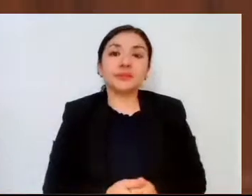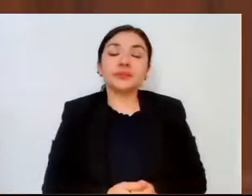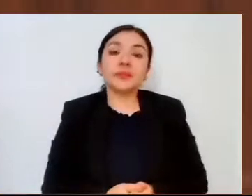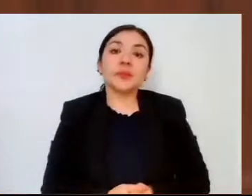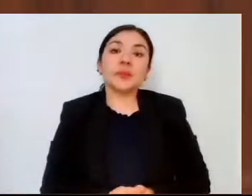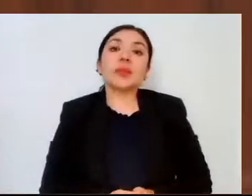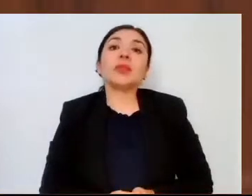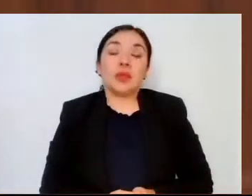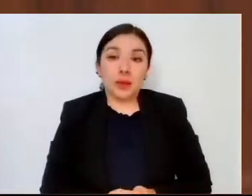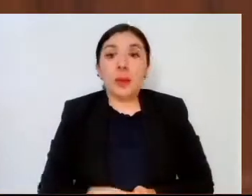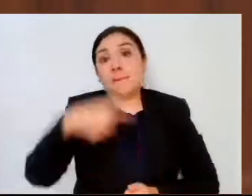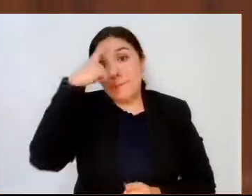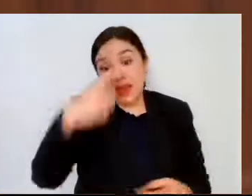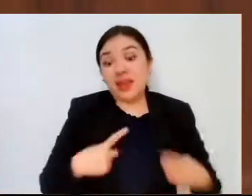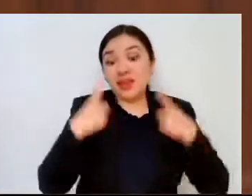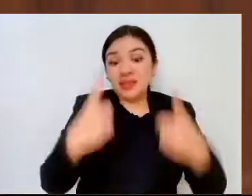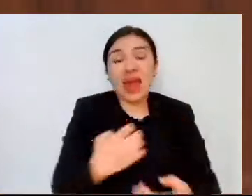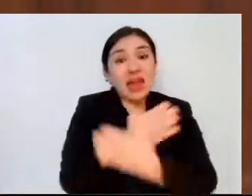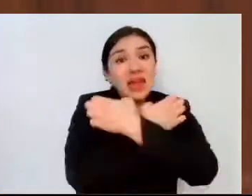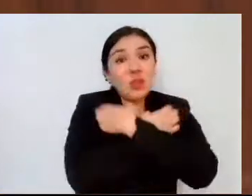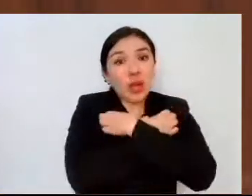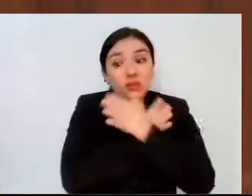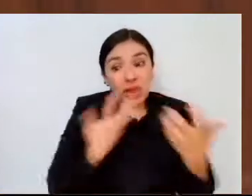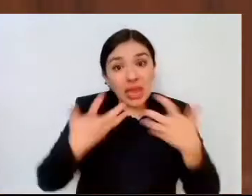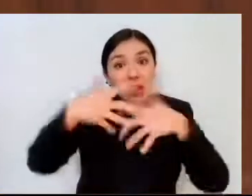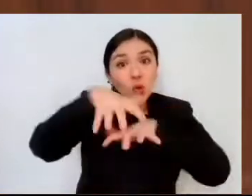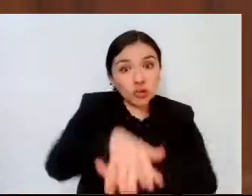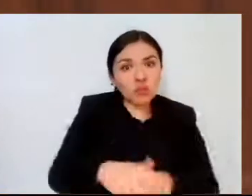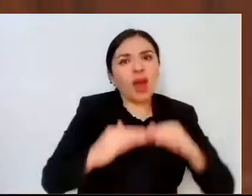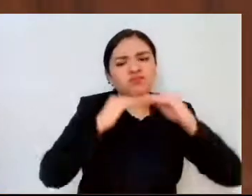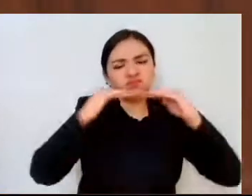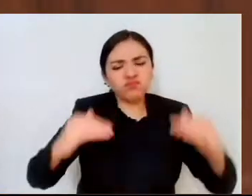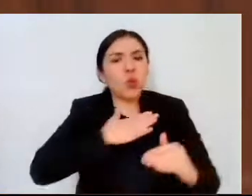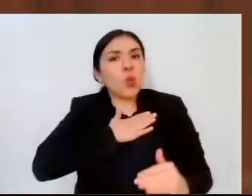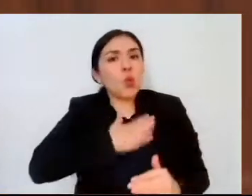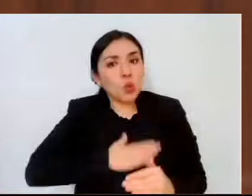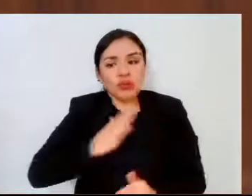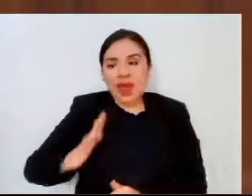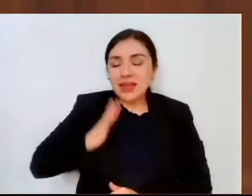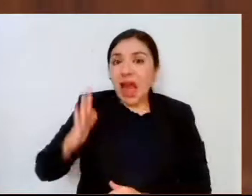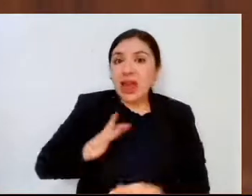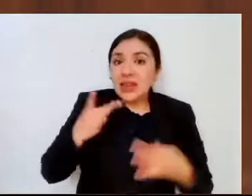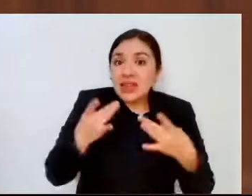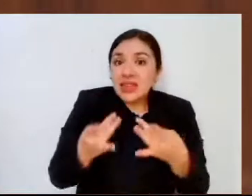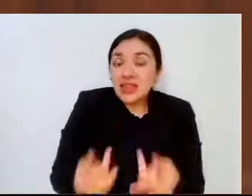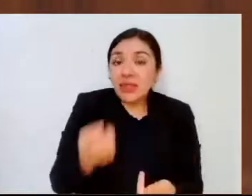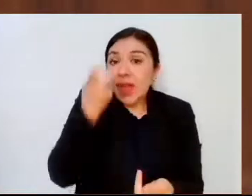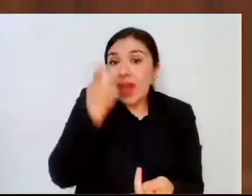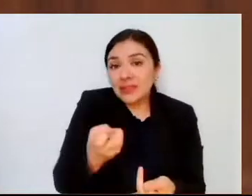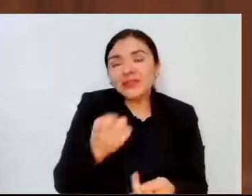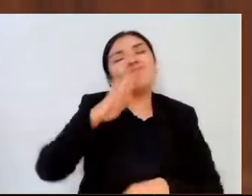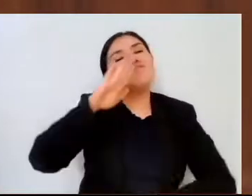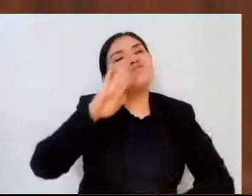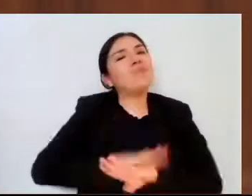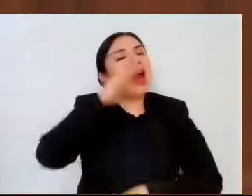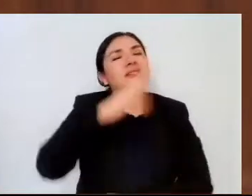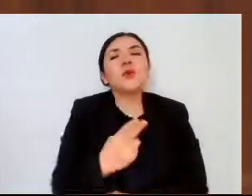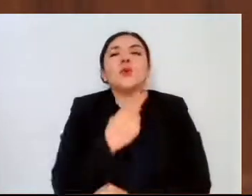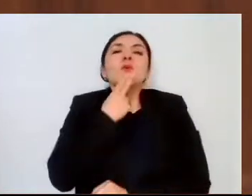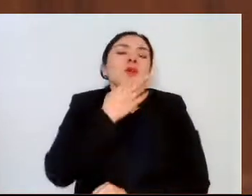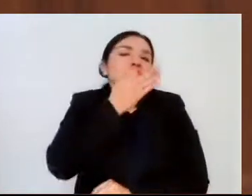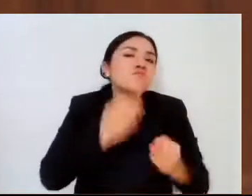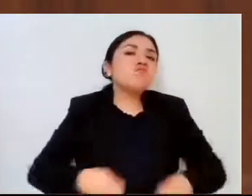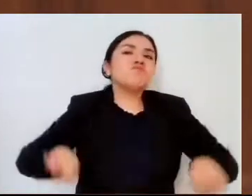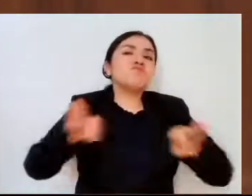Garantizar una educación inclusiva, equitativa y de calidad es uno de nuestros mayores compromisos.